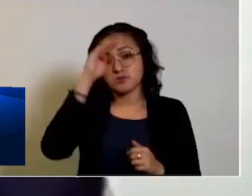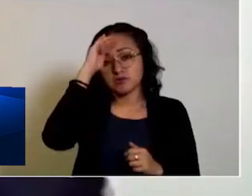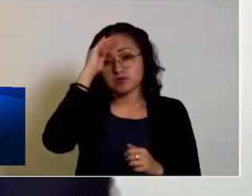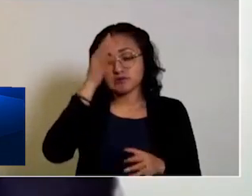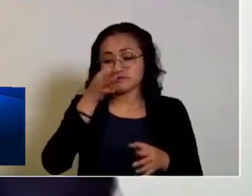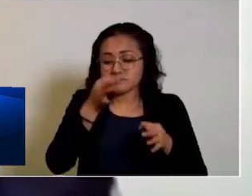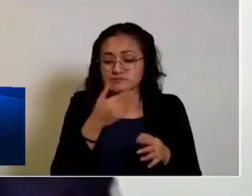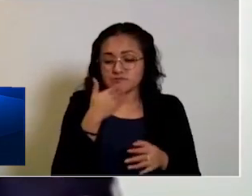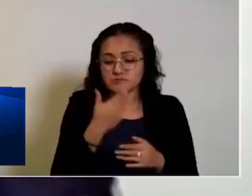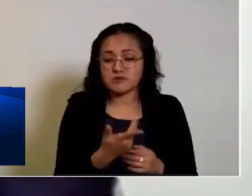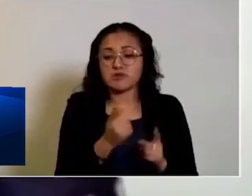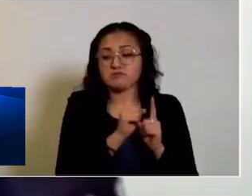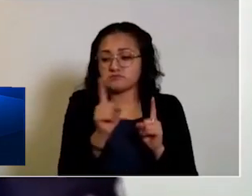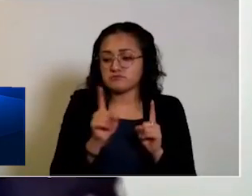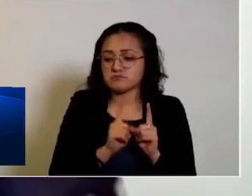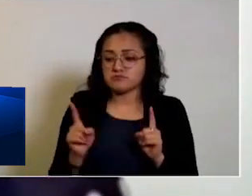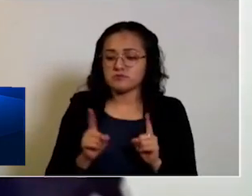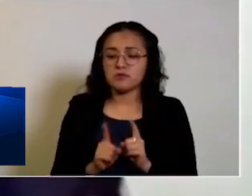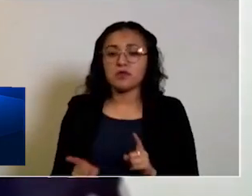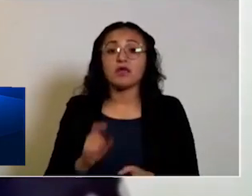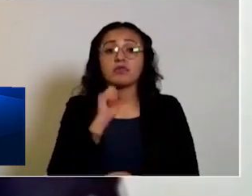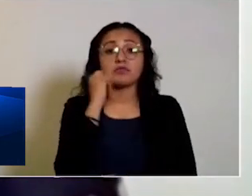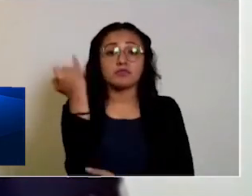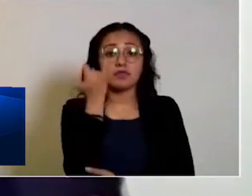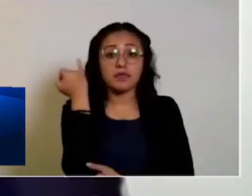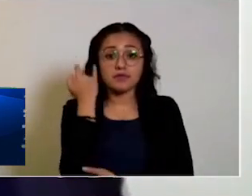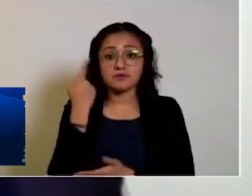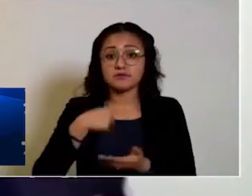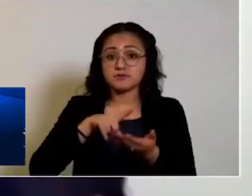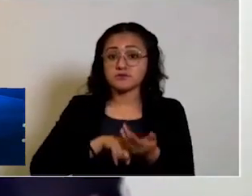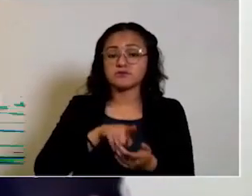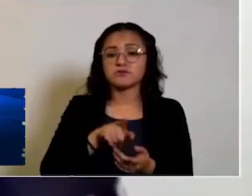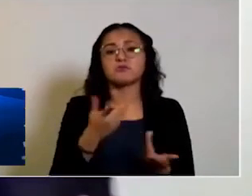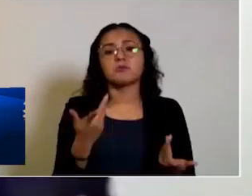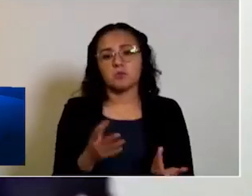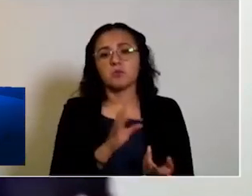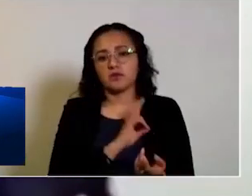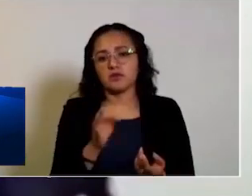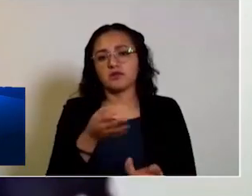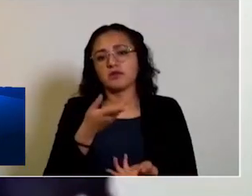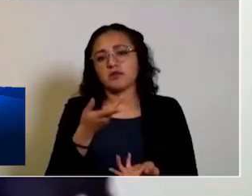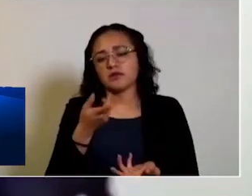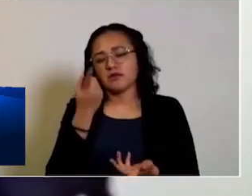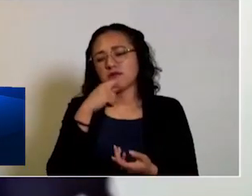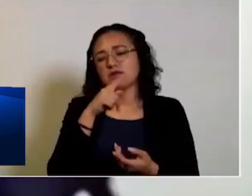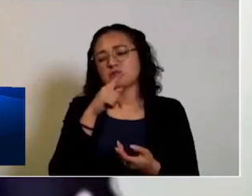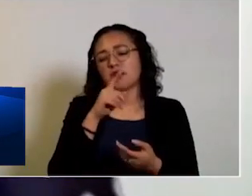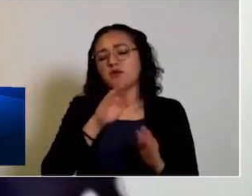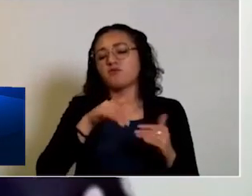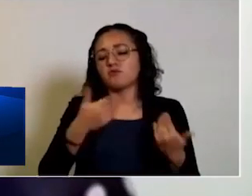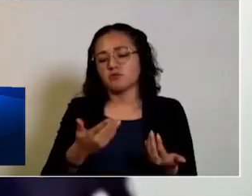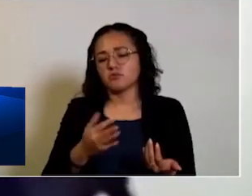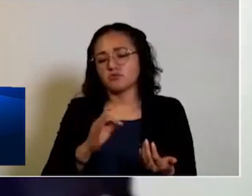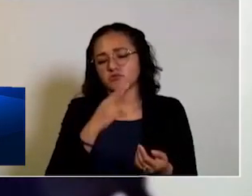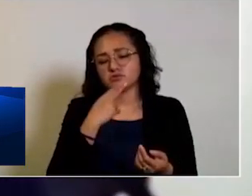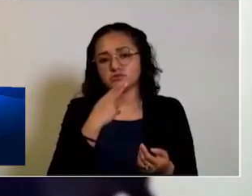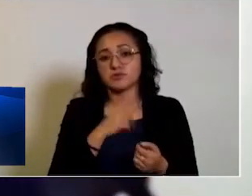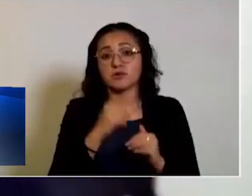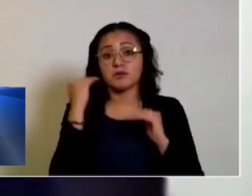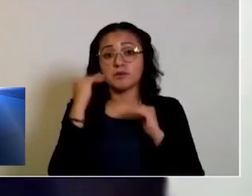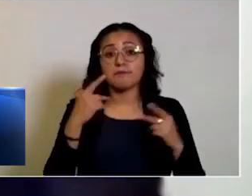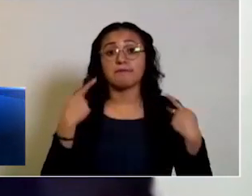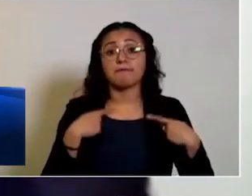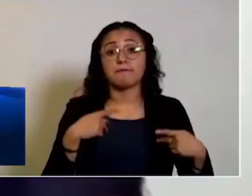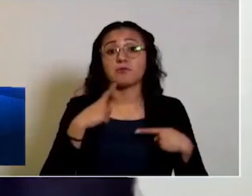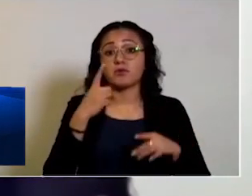rigurosa sana distancia. Los jardines interiores son considerados como terraza. El máximo permitido de